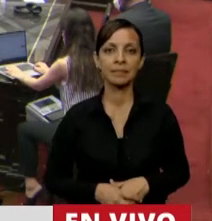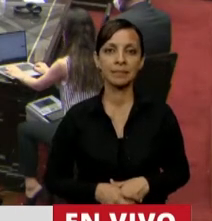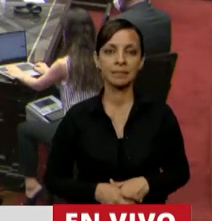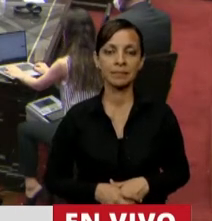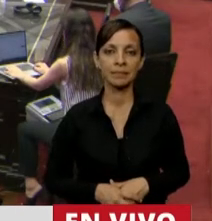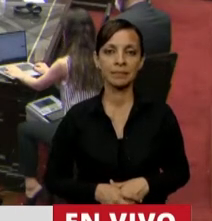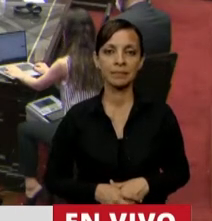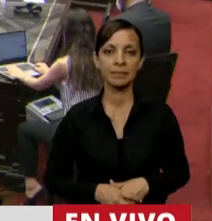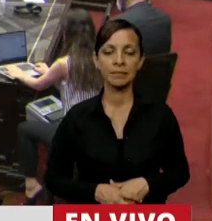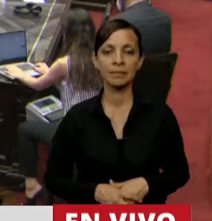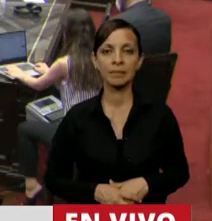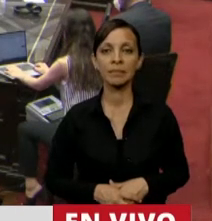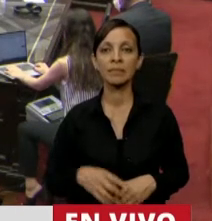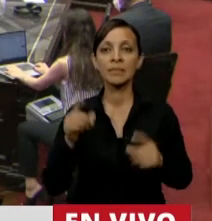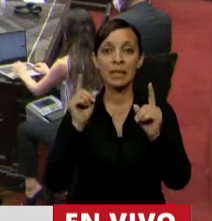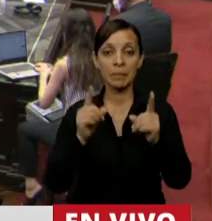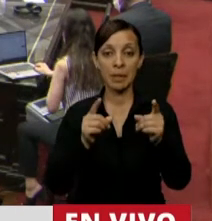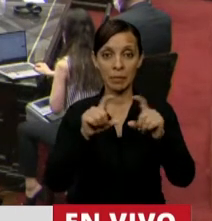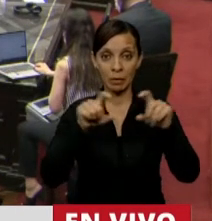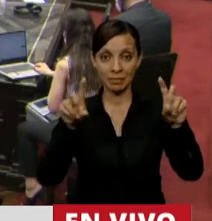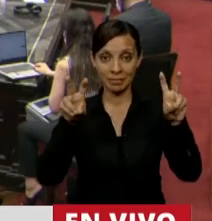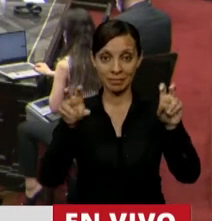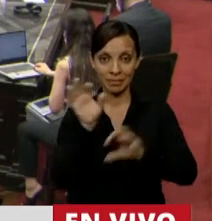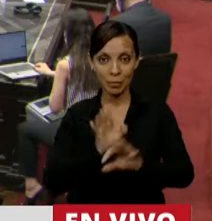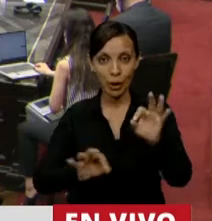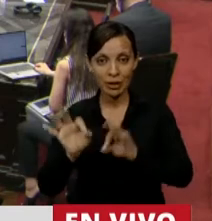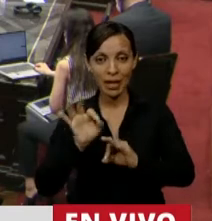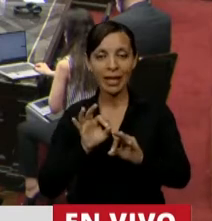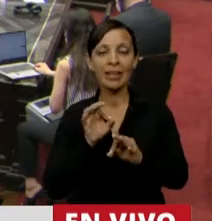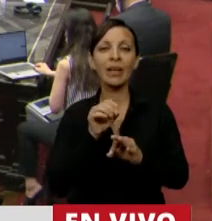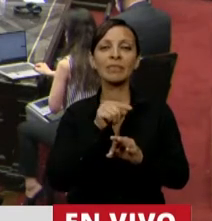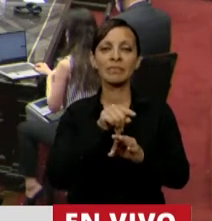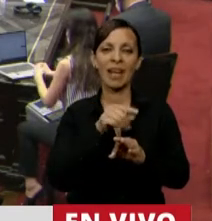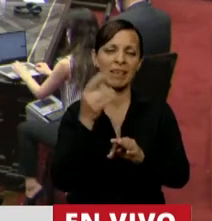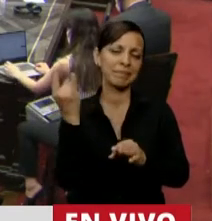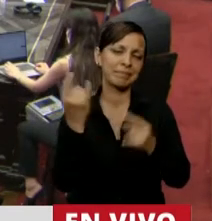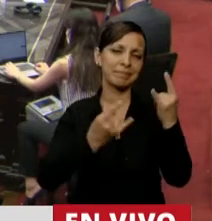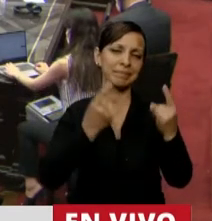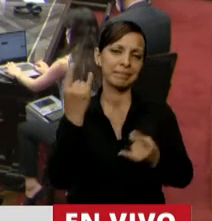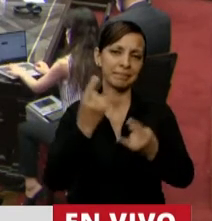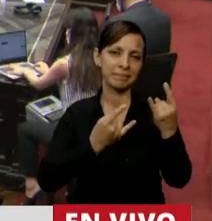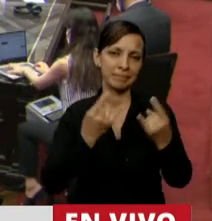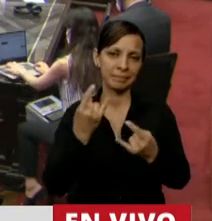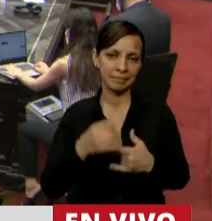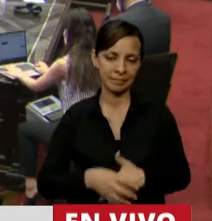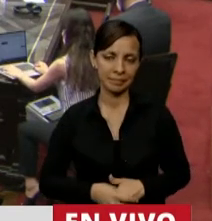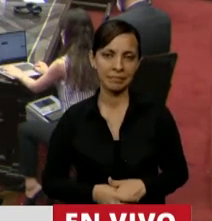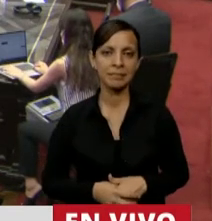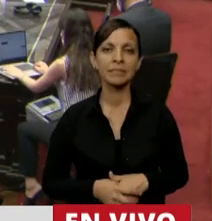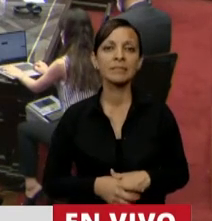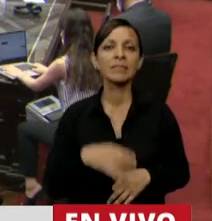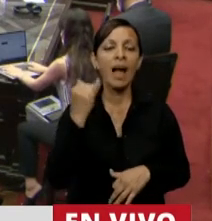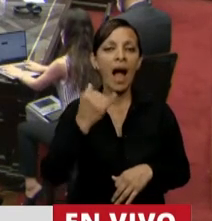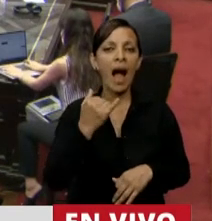Desde su denominación, este proyecto expresa falsedades y una